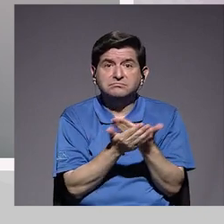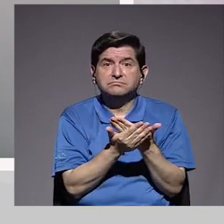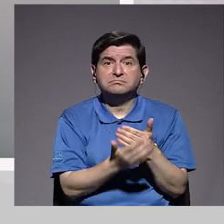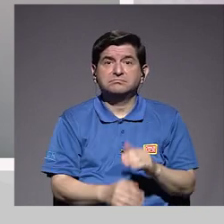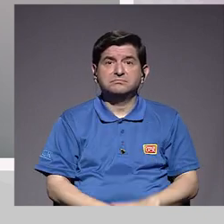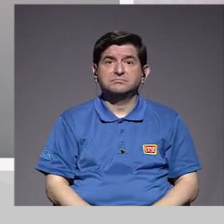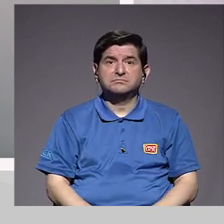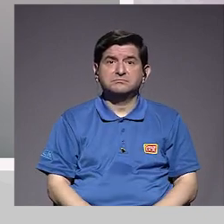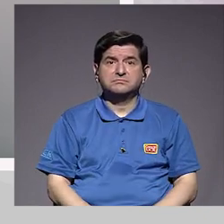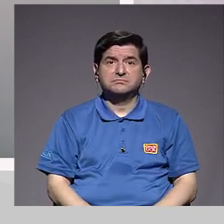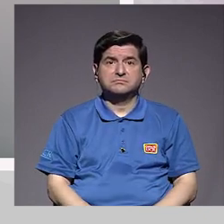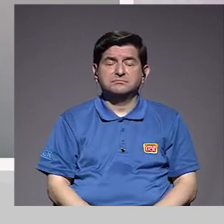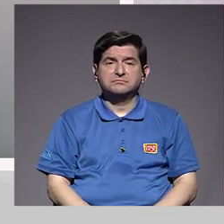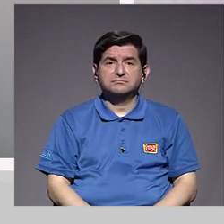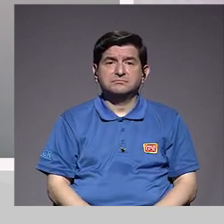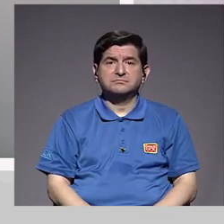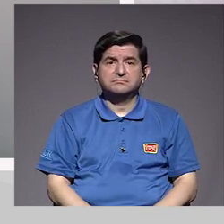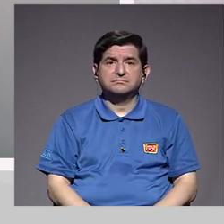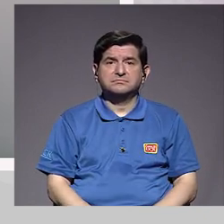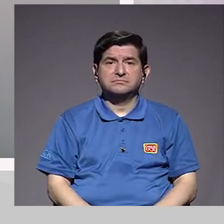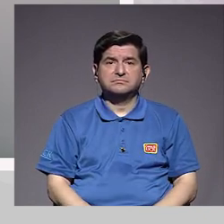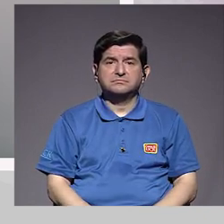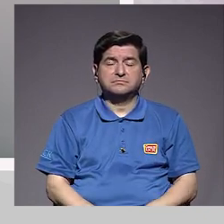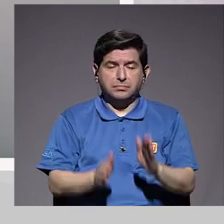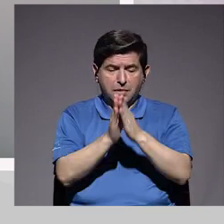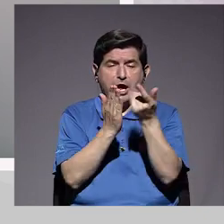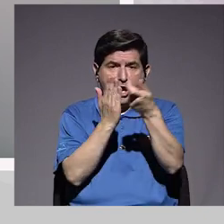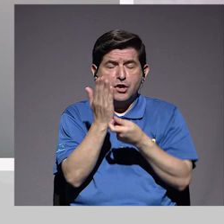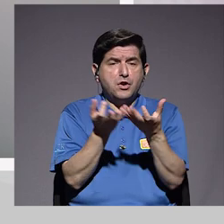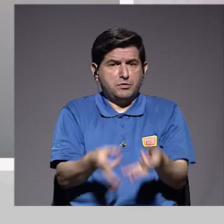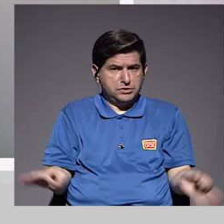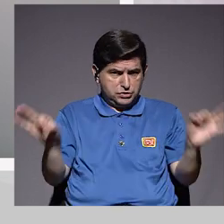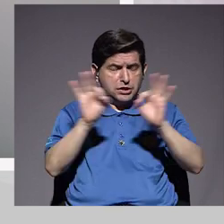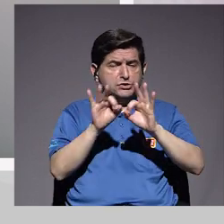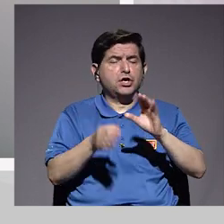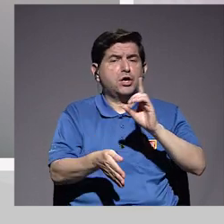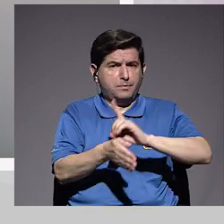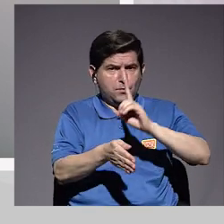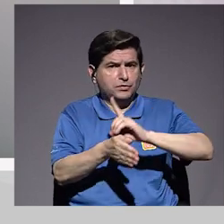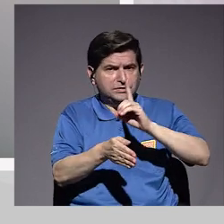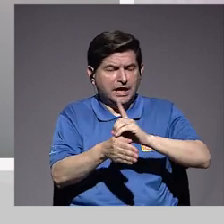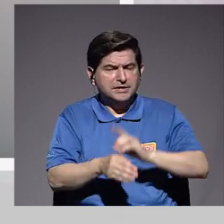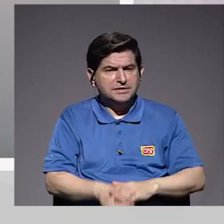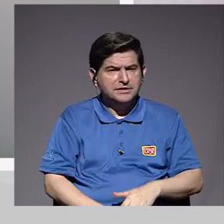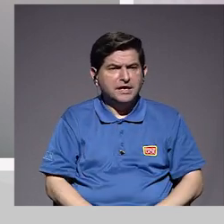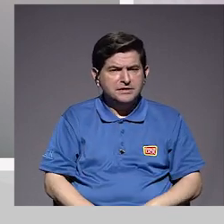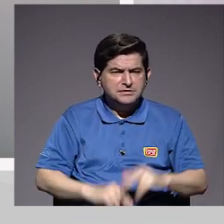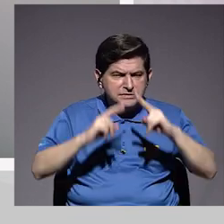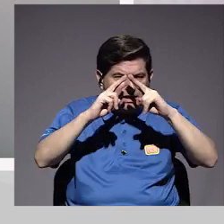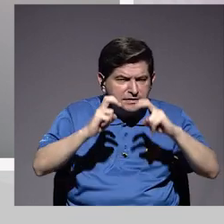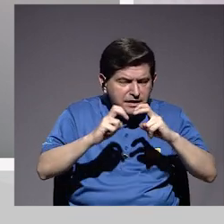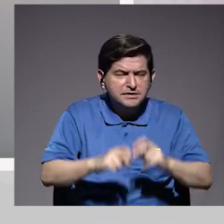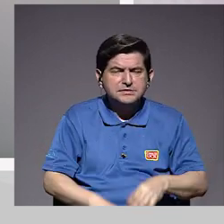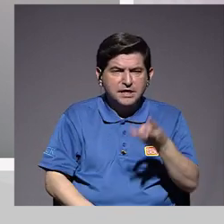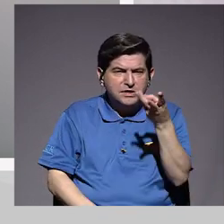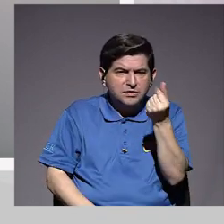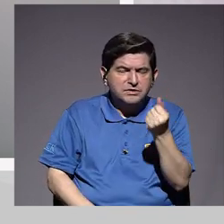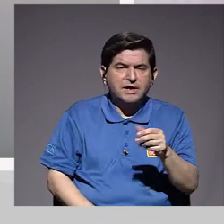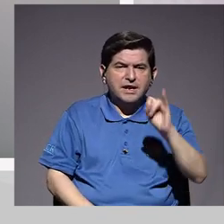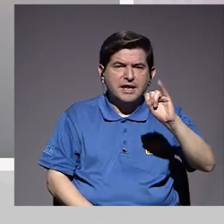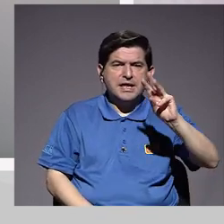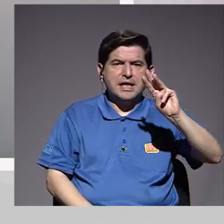en revistas de gran prestigio médico, donde se ha podido observar y cuantificar que la